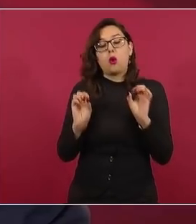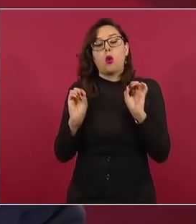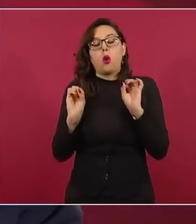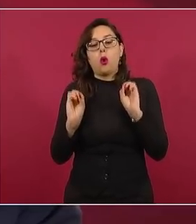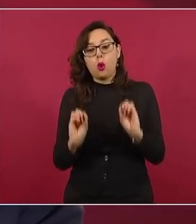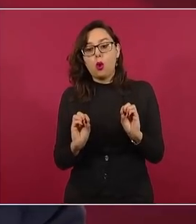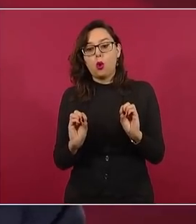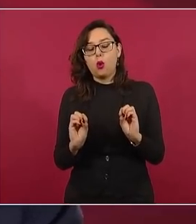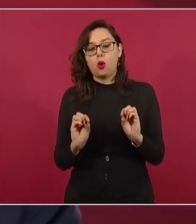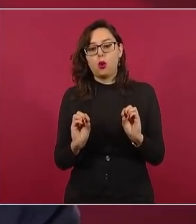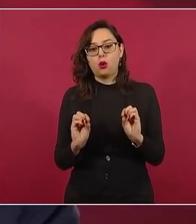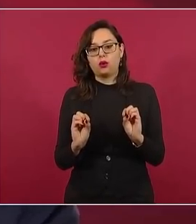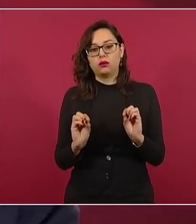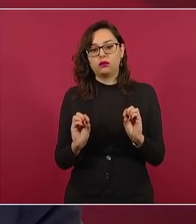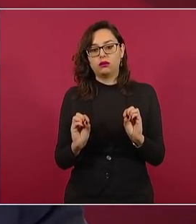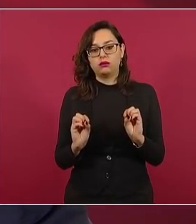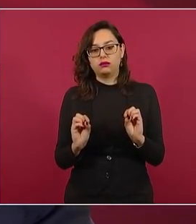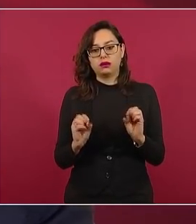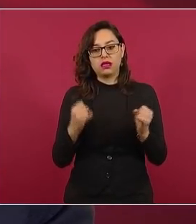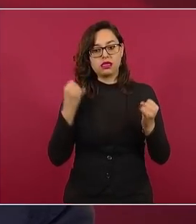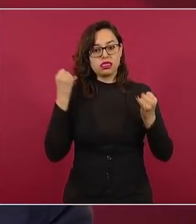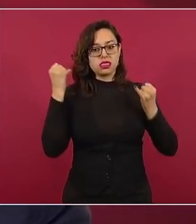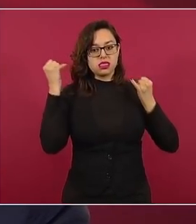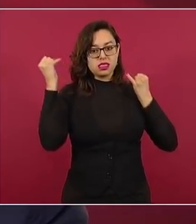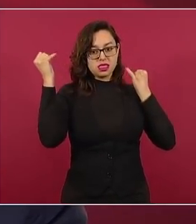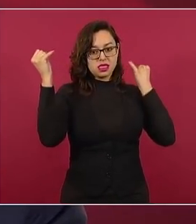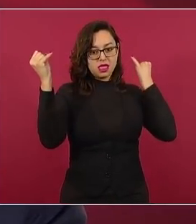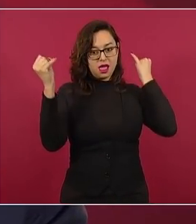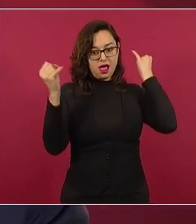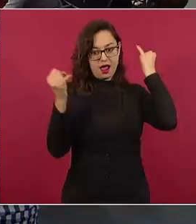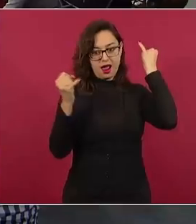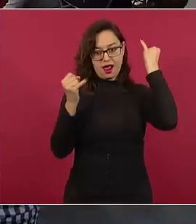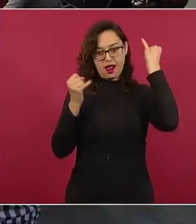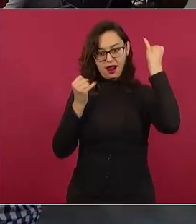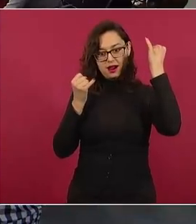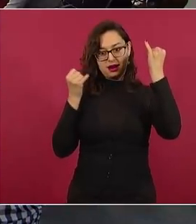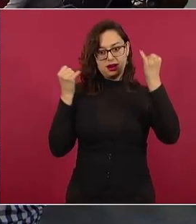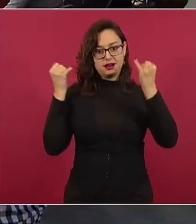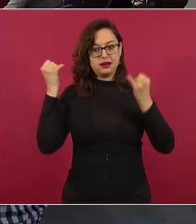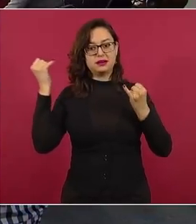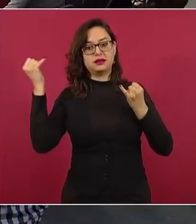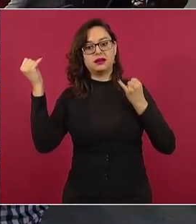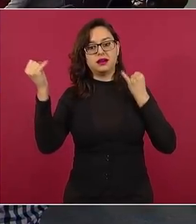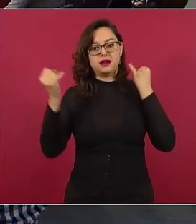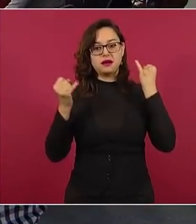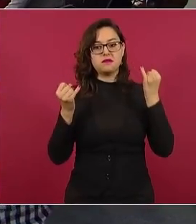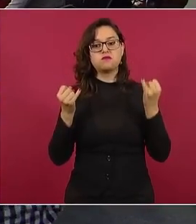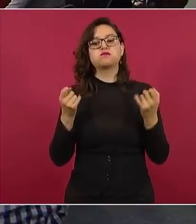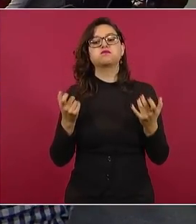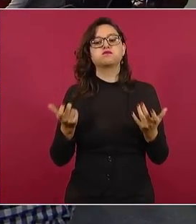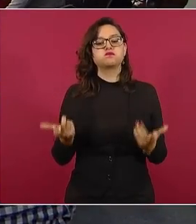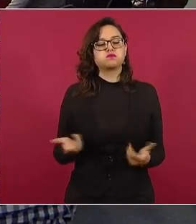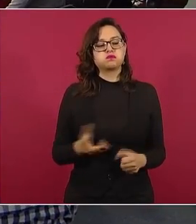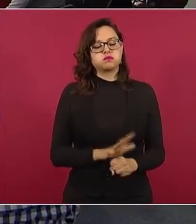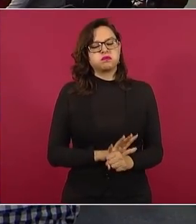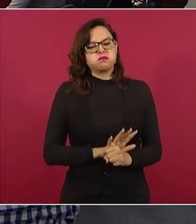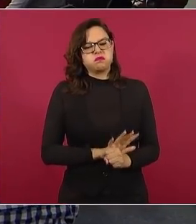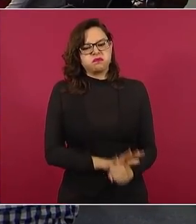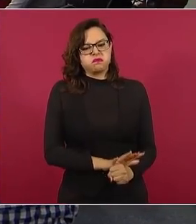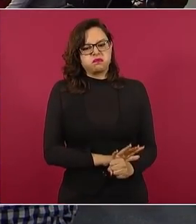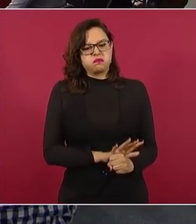son asuntos que se utilizan como mecanismos